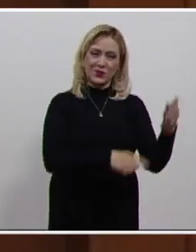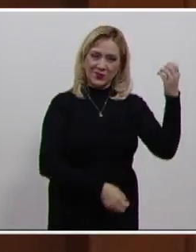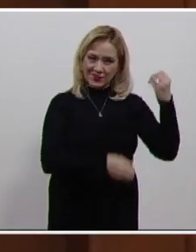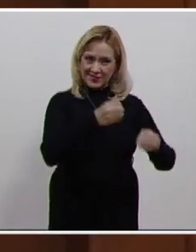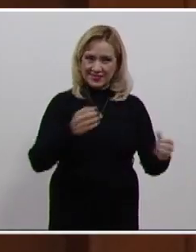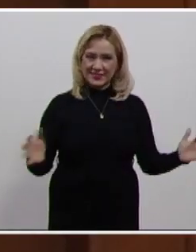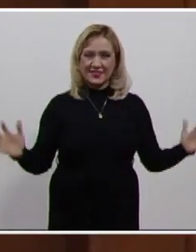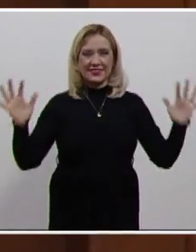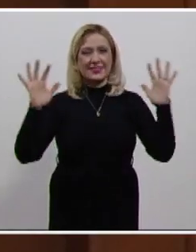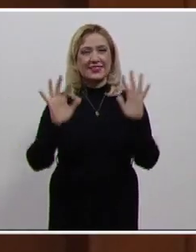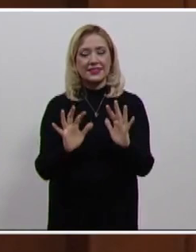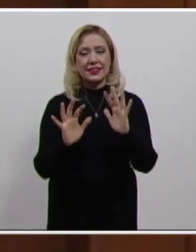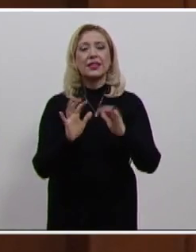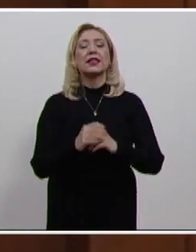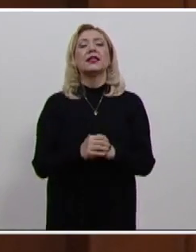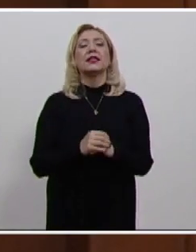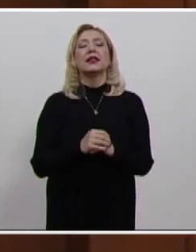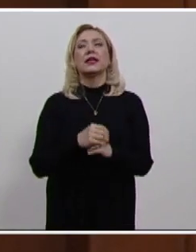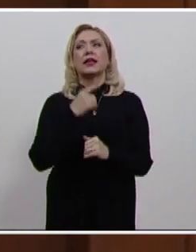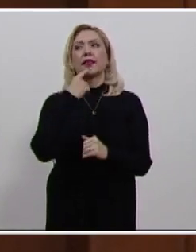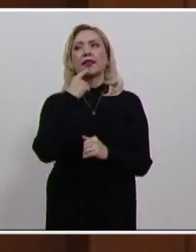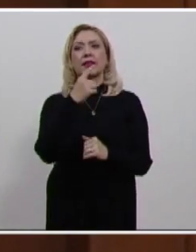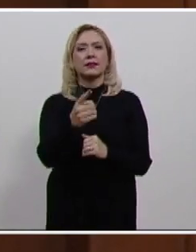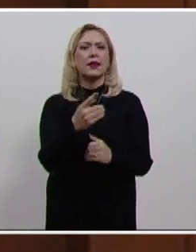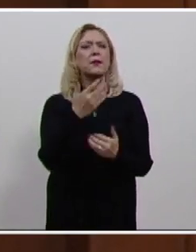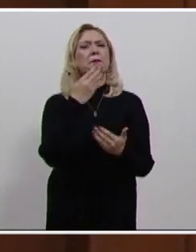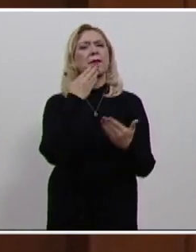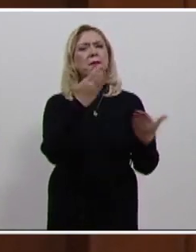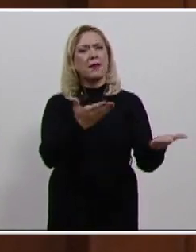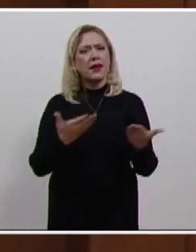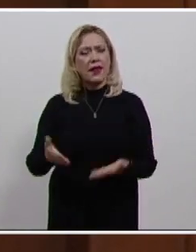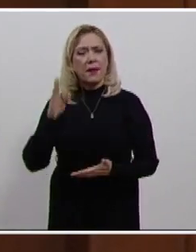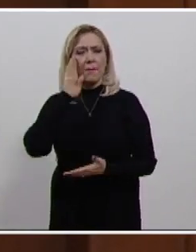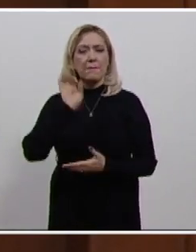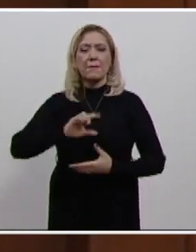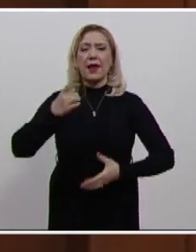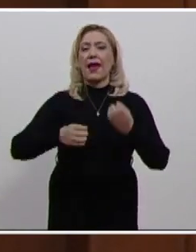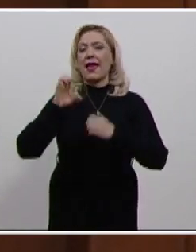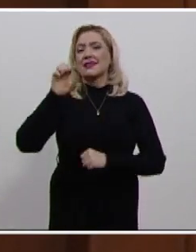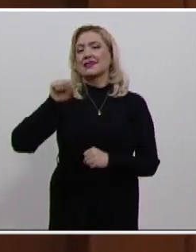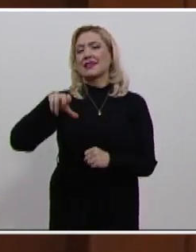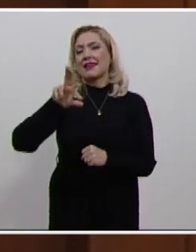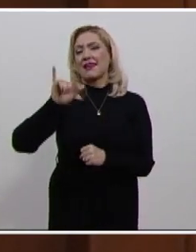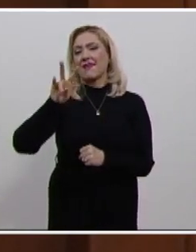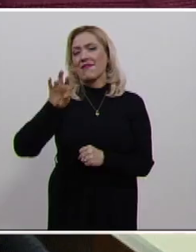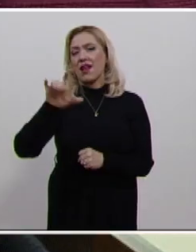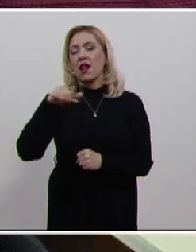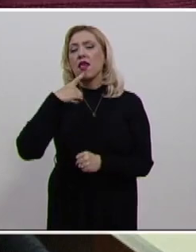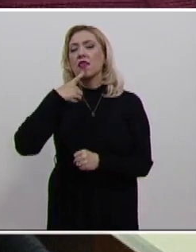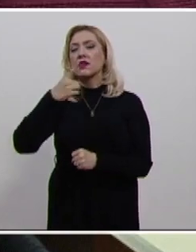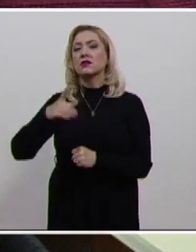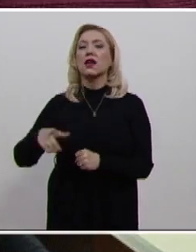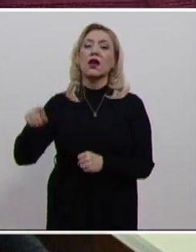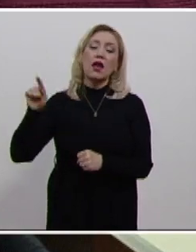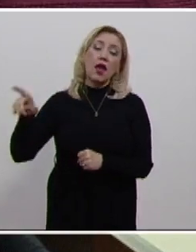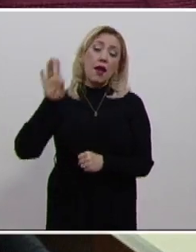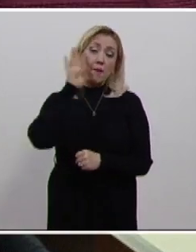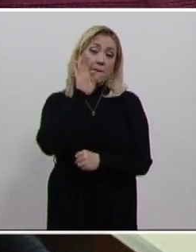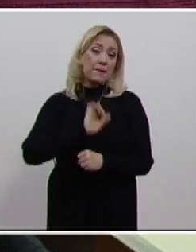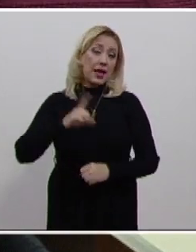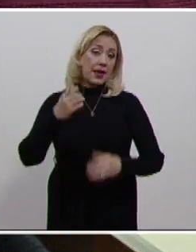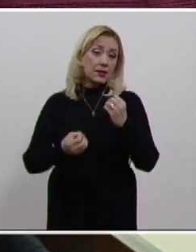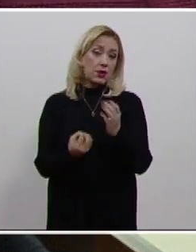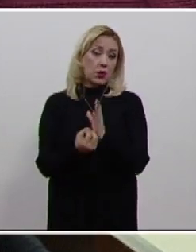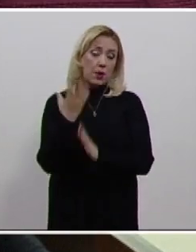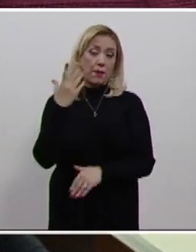Federación, en mensaje de bienvenida, la ministra Yasmín Esquivel Mosa subrayó que la integración de la ministra Batres